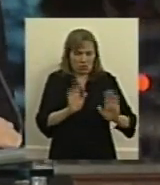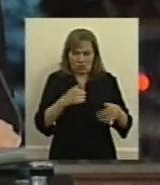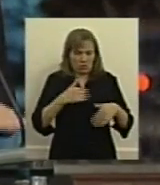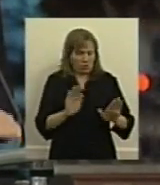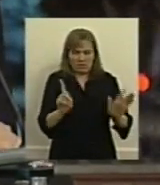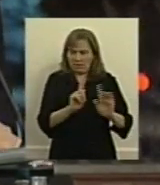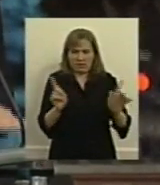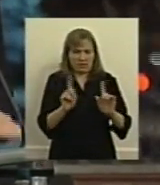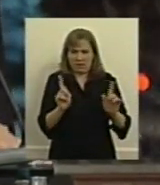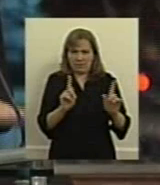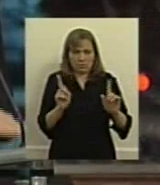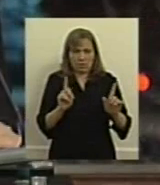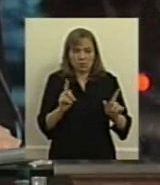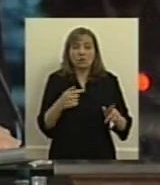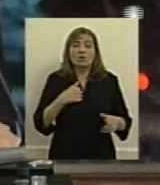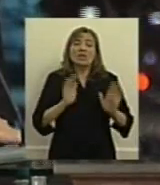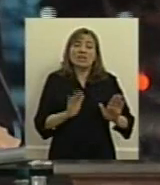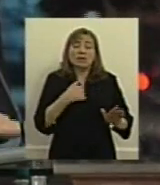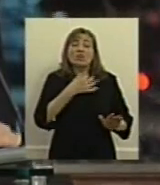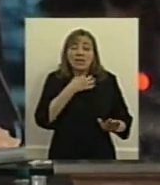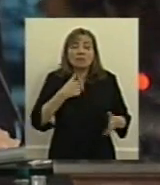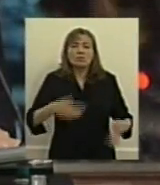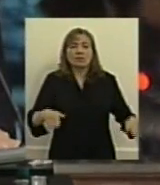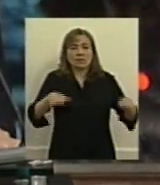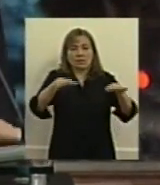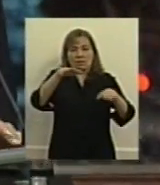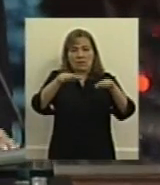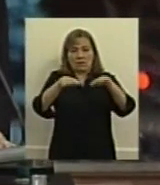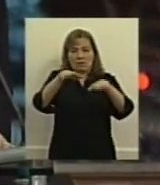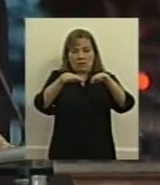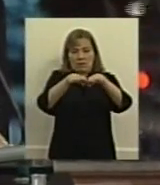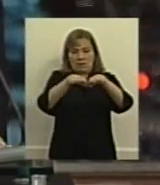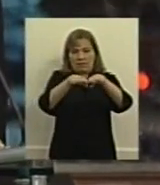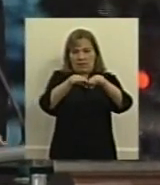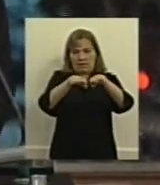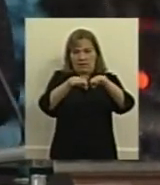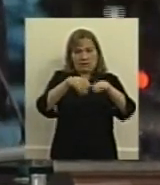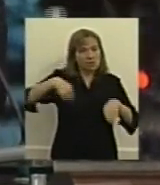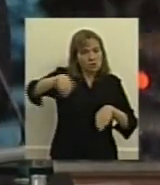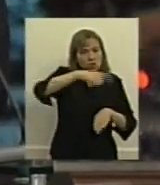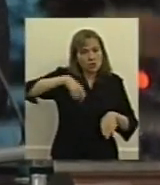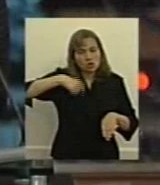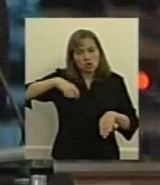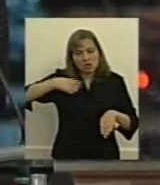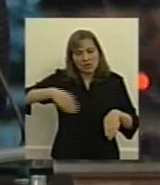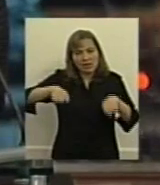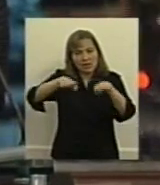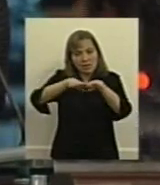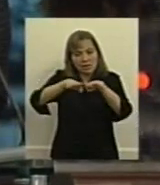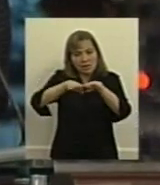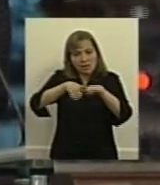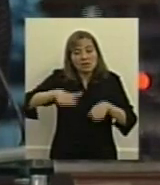queremos realmente equilibrar equilibrar la sociedad en lo que hace al sector